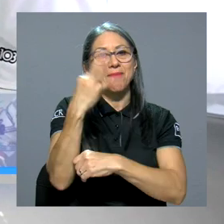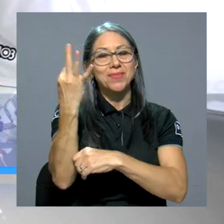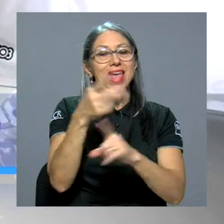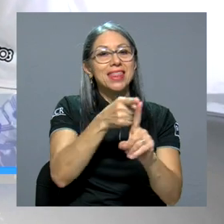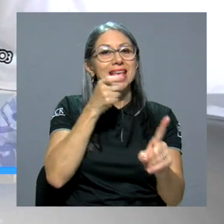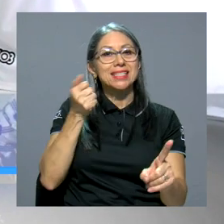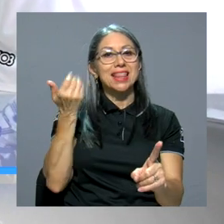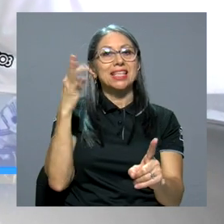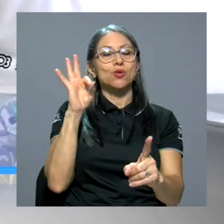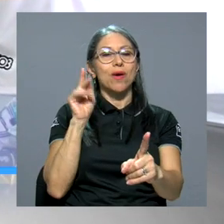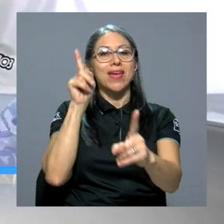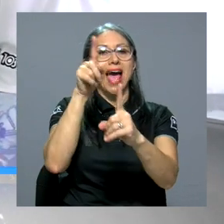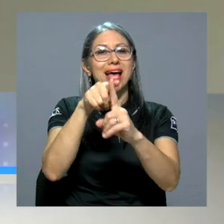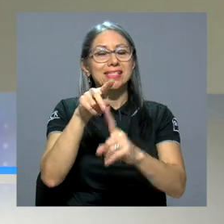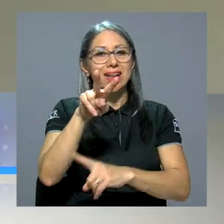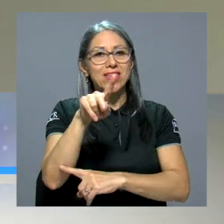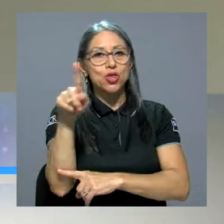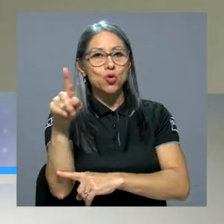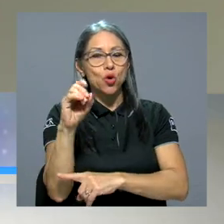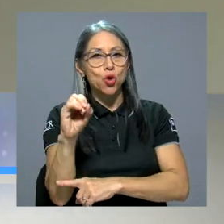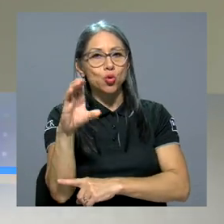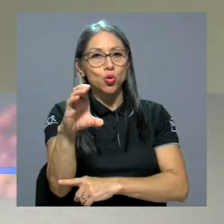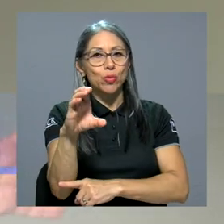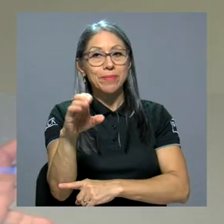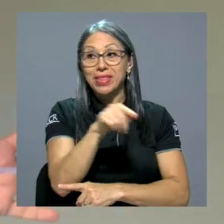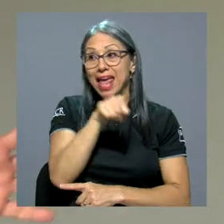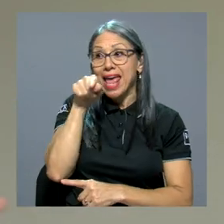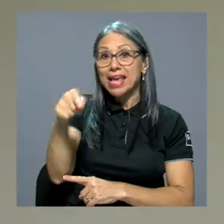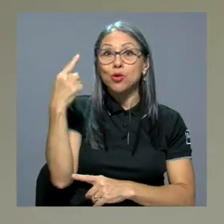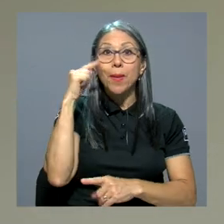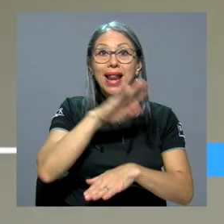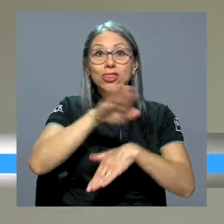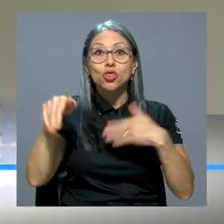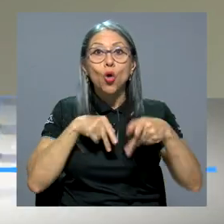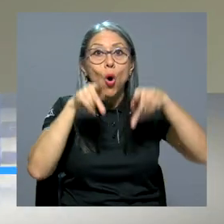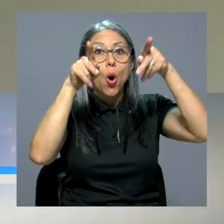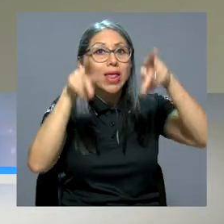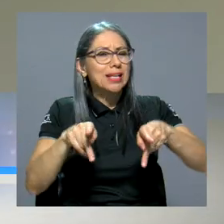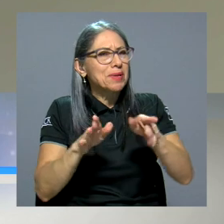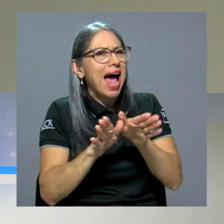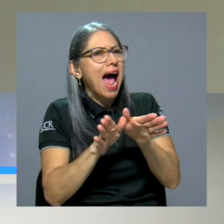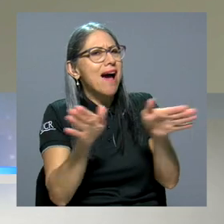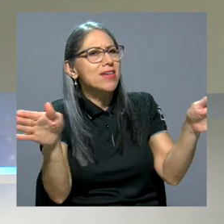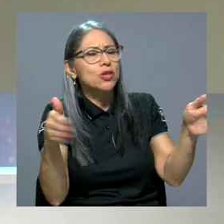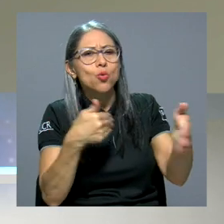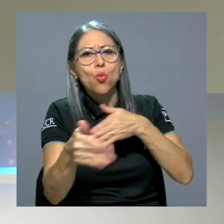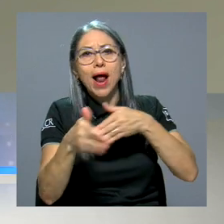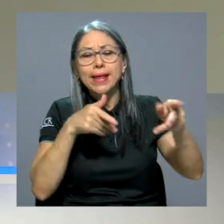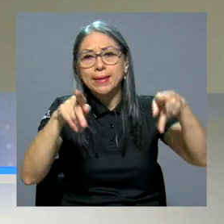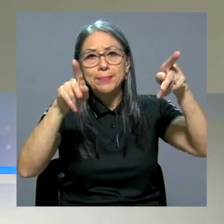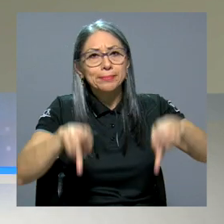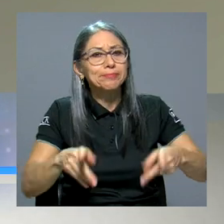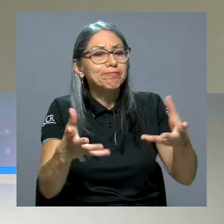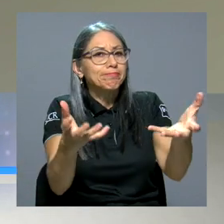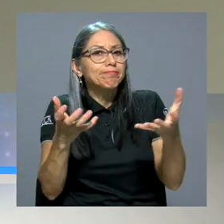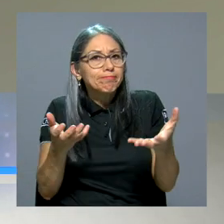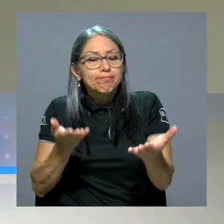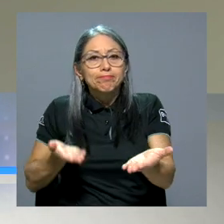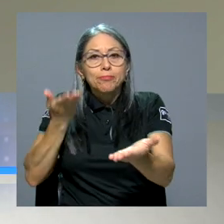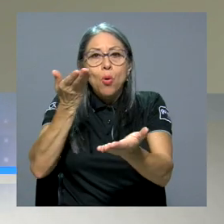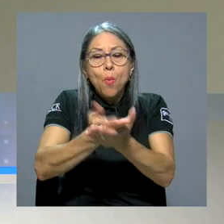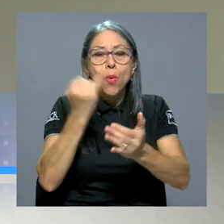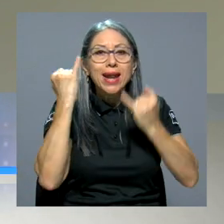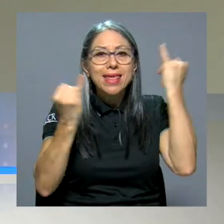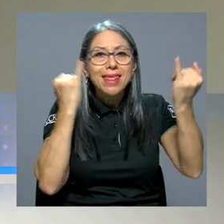al 21 de octubre. Y está dirigido para todas las personas, decir, está abierto a cualquier persona que quiera proponer sus